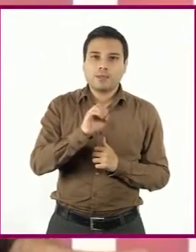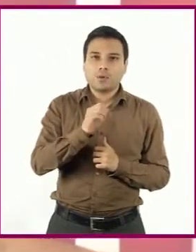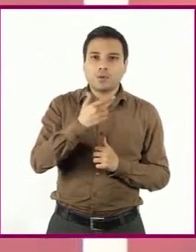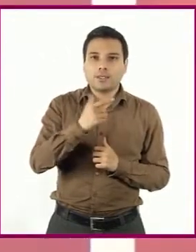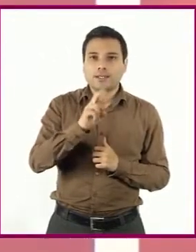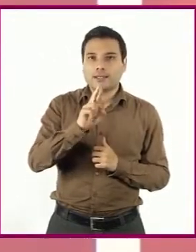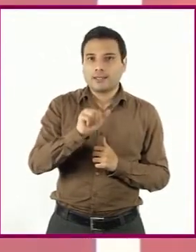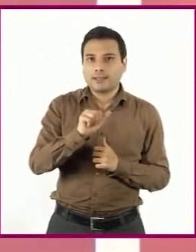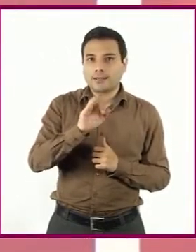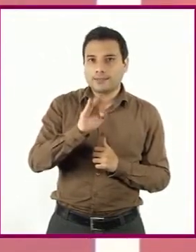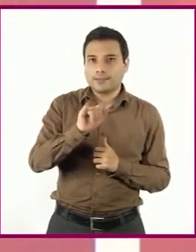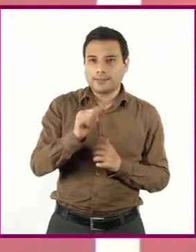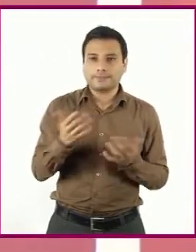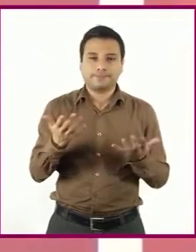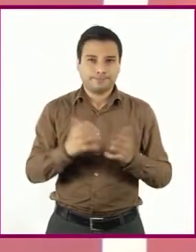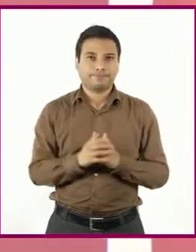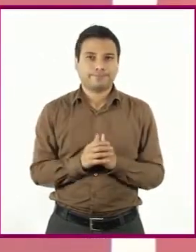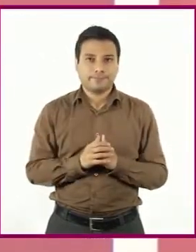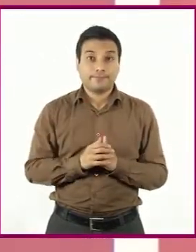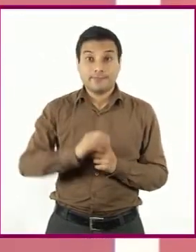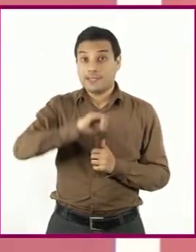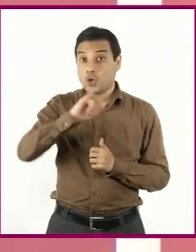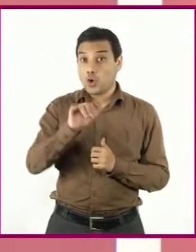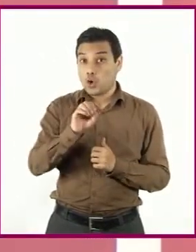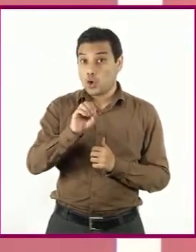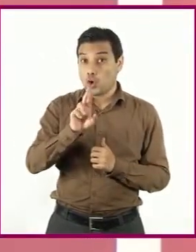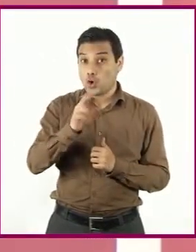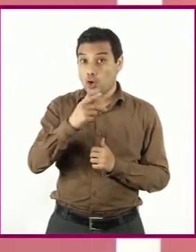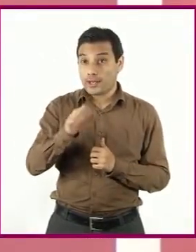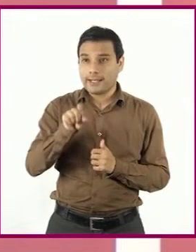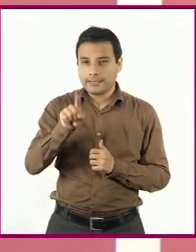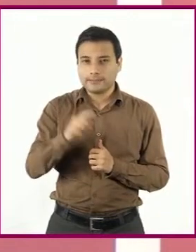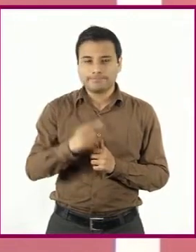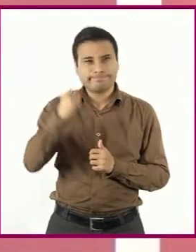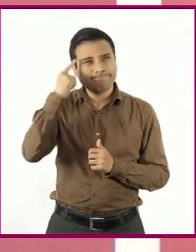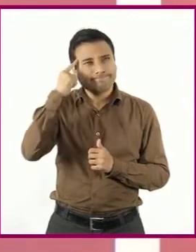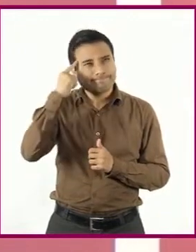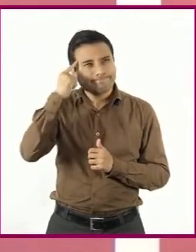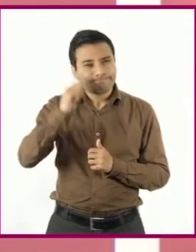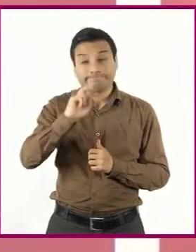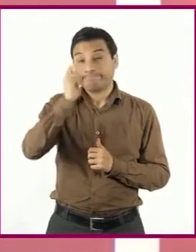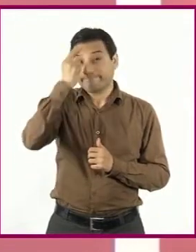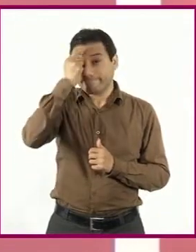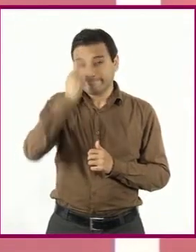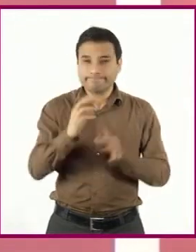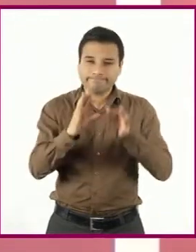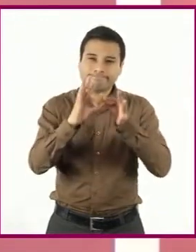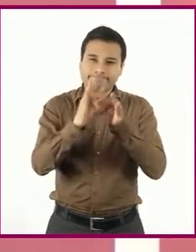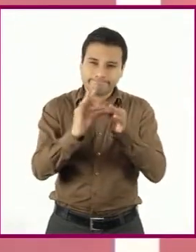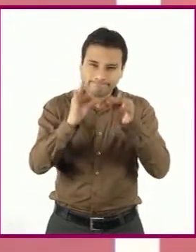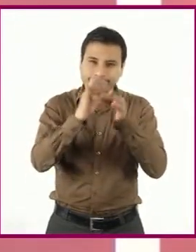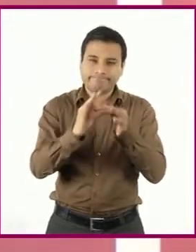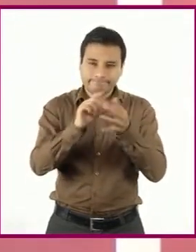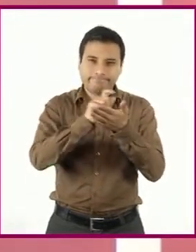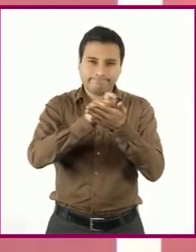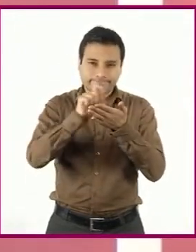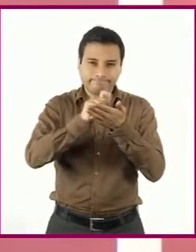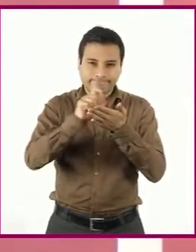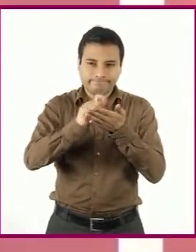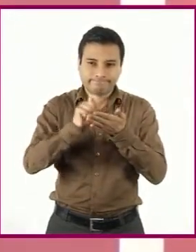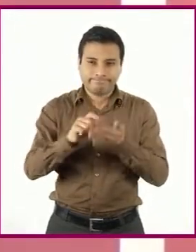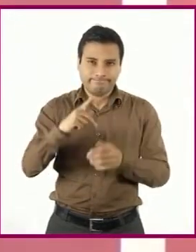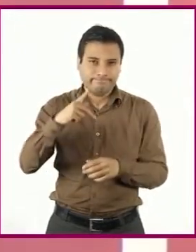De ahí que Jorge Ibargüingoytia haya recurrido a su memoria y a su capacidad para describir, explicar y argumentar en primera